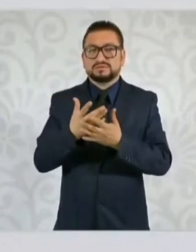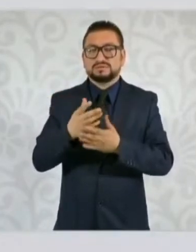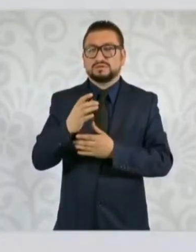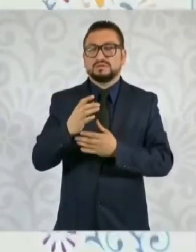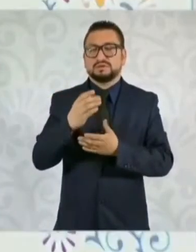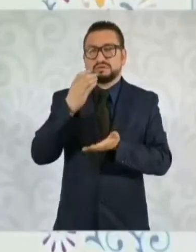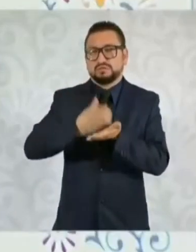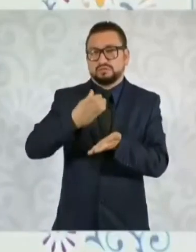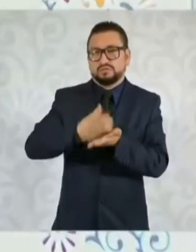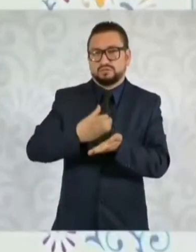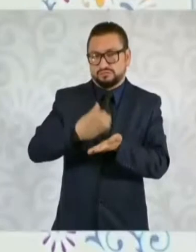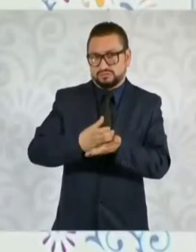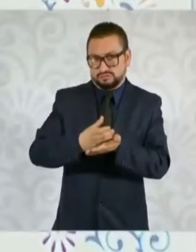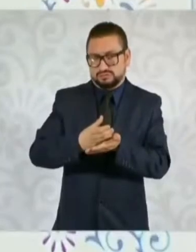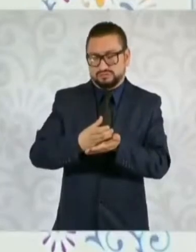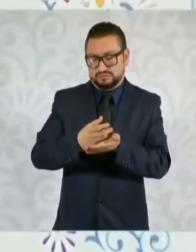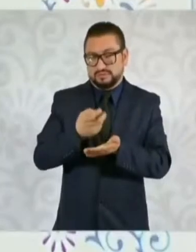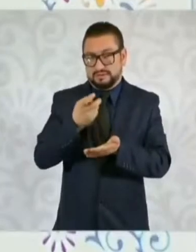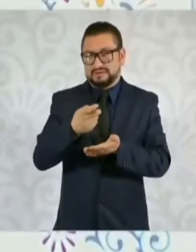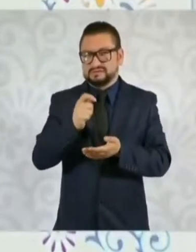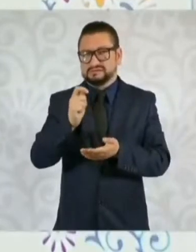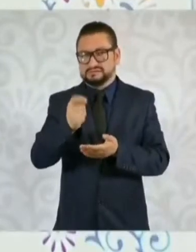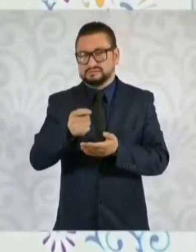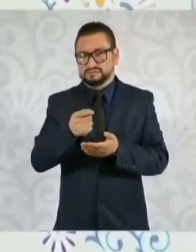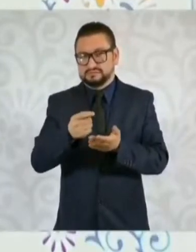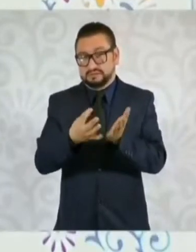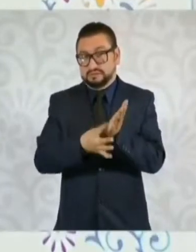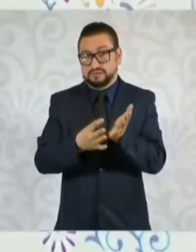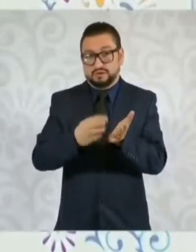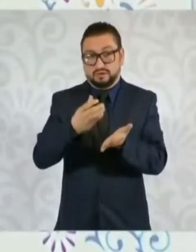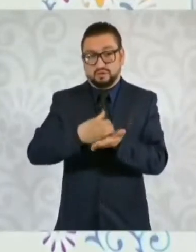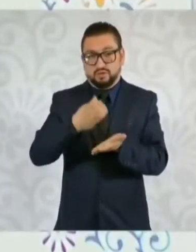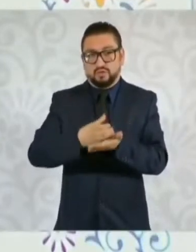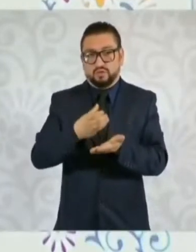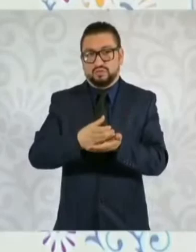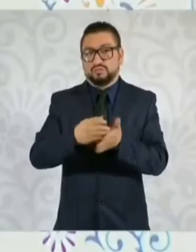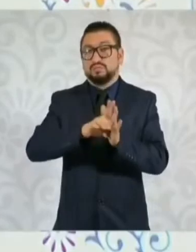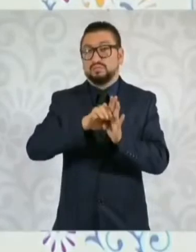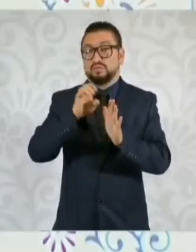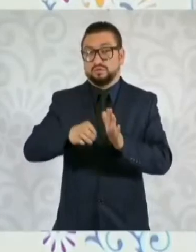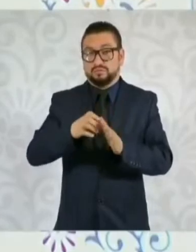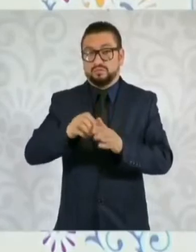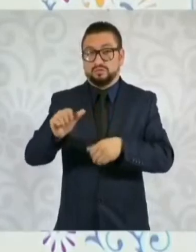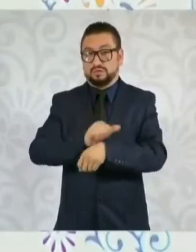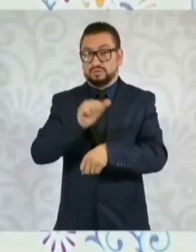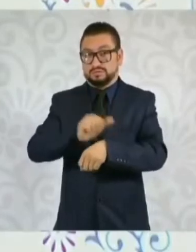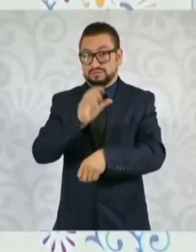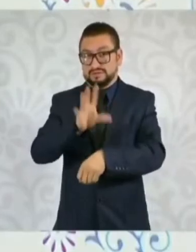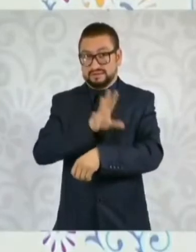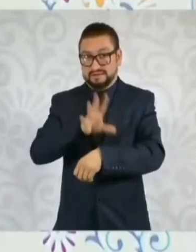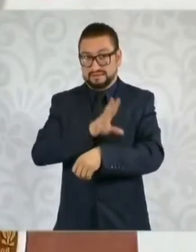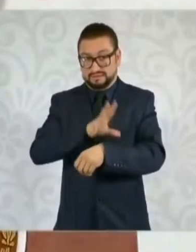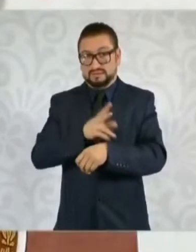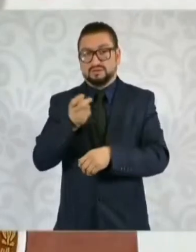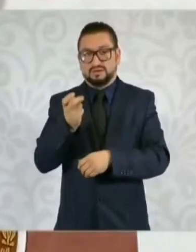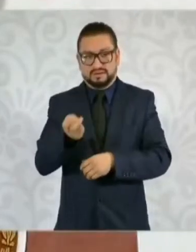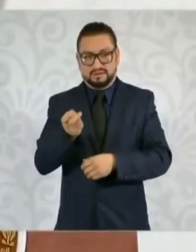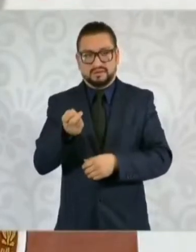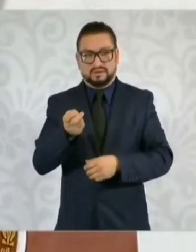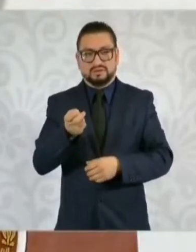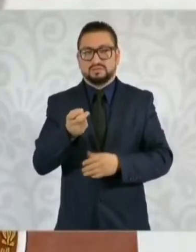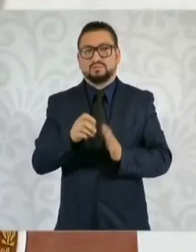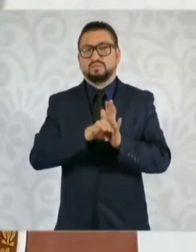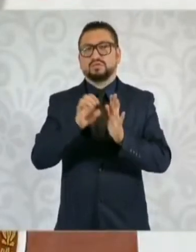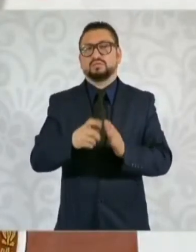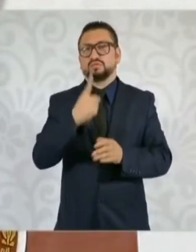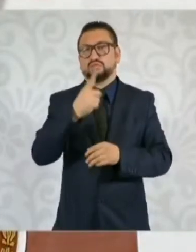es un elemento que en los autos eléctricos… Un